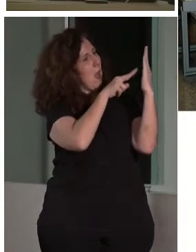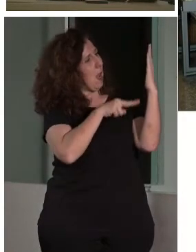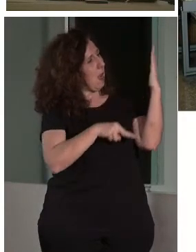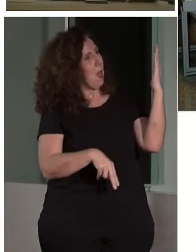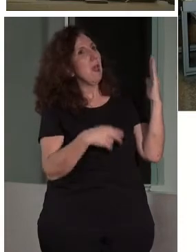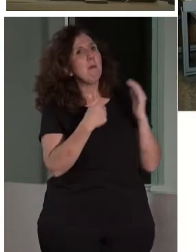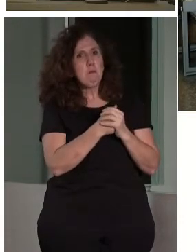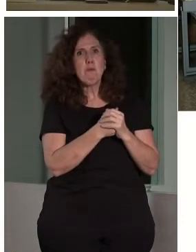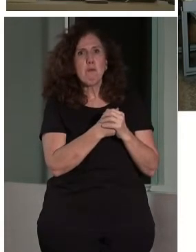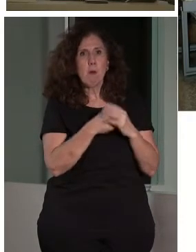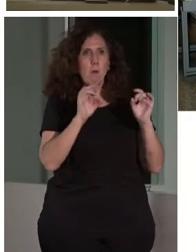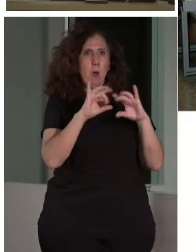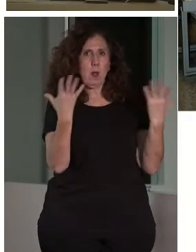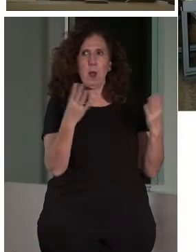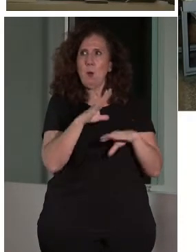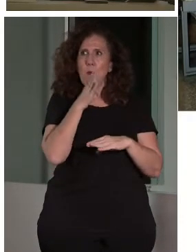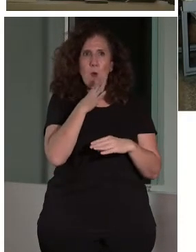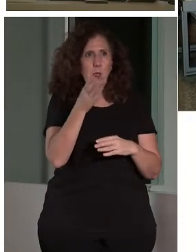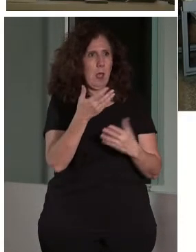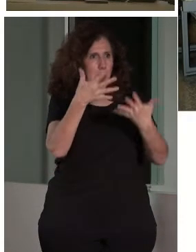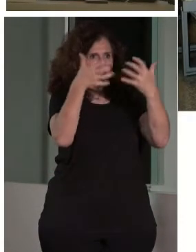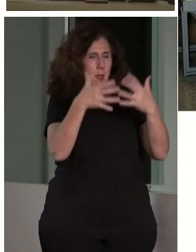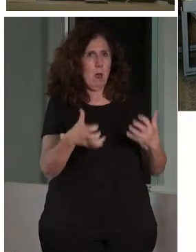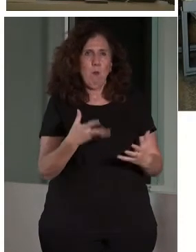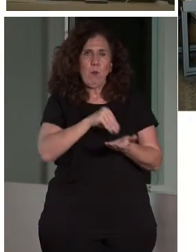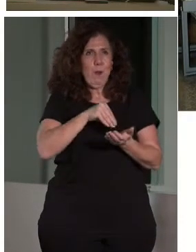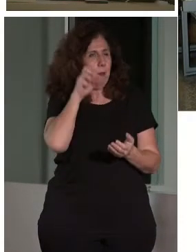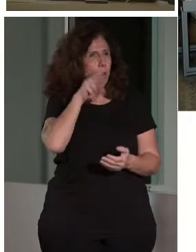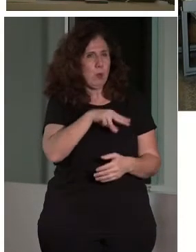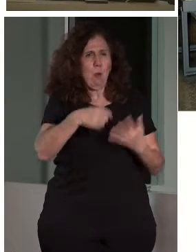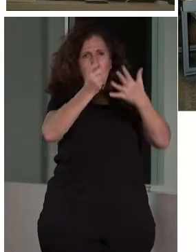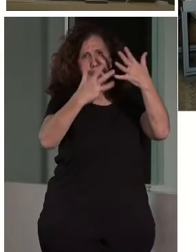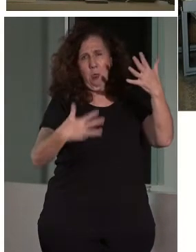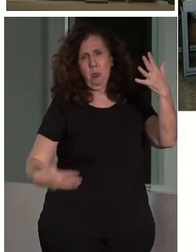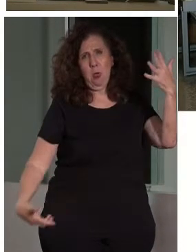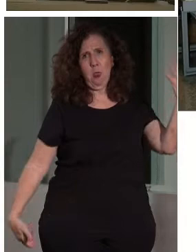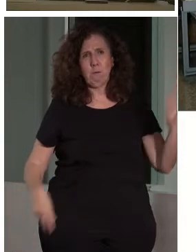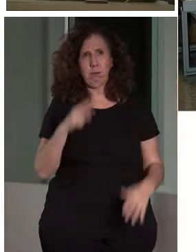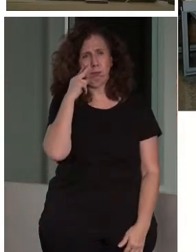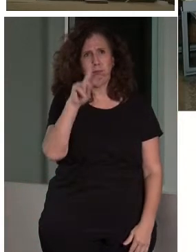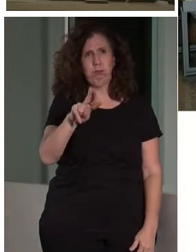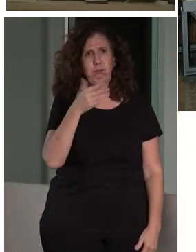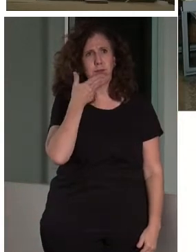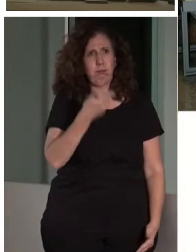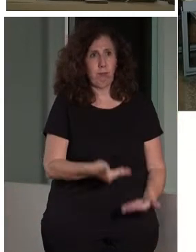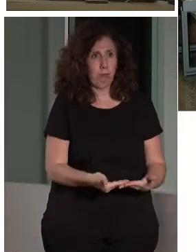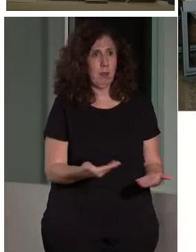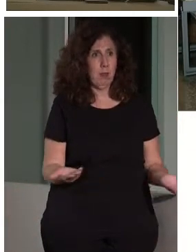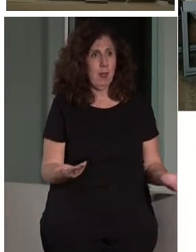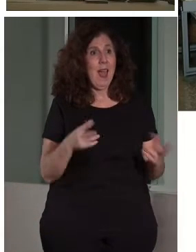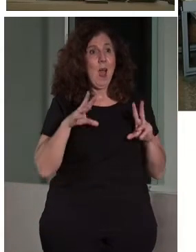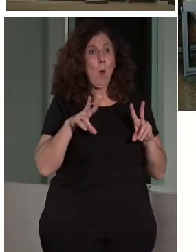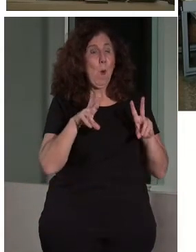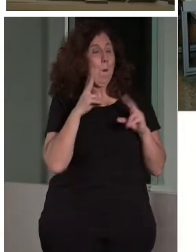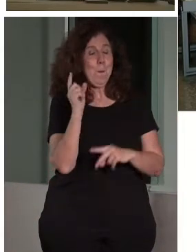es que la gente no lee en los museos. Claro, ¿cómo van a leer con lo que les ponemos? Por Dios. O sea, hay un principio de la interpretación del patrimonio que dice